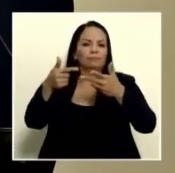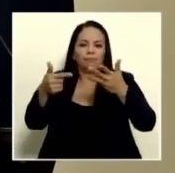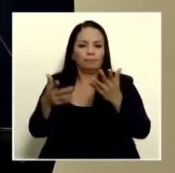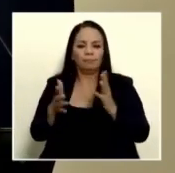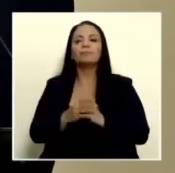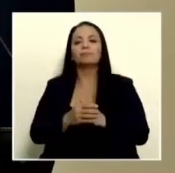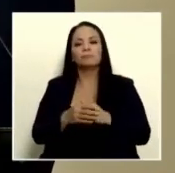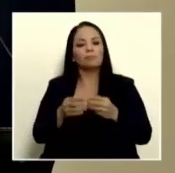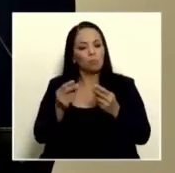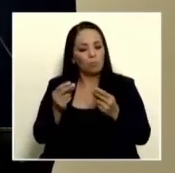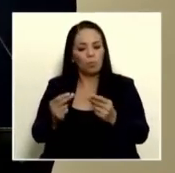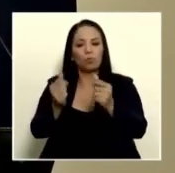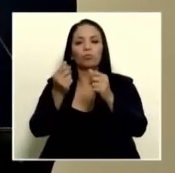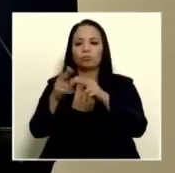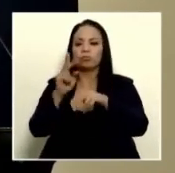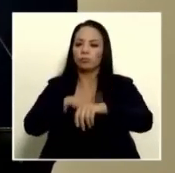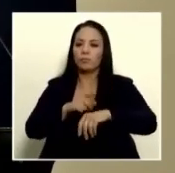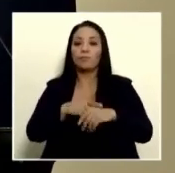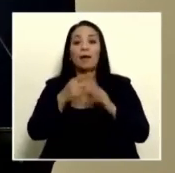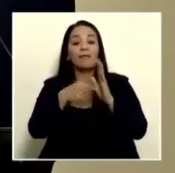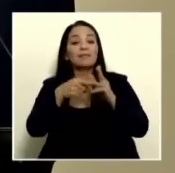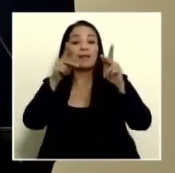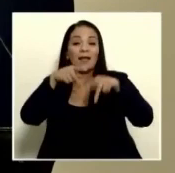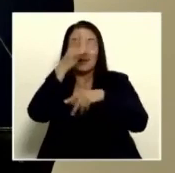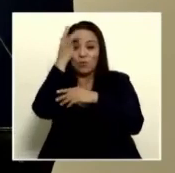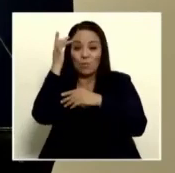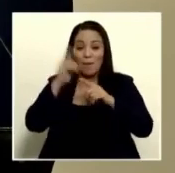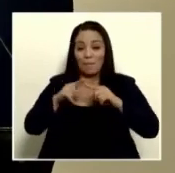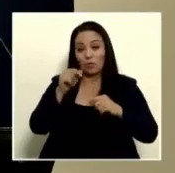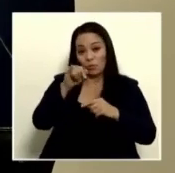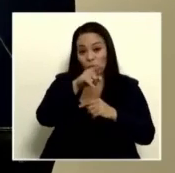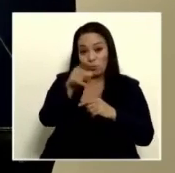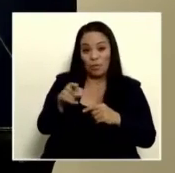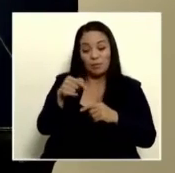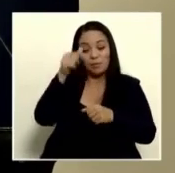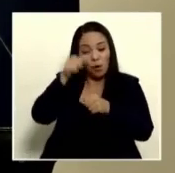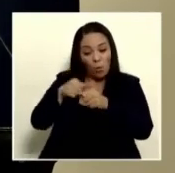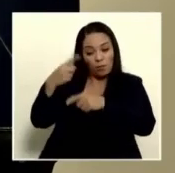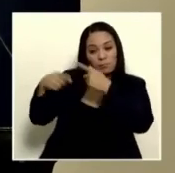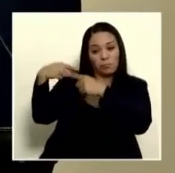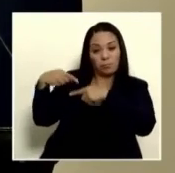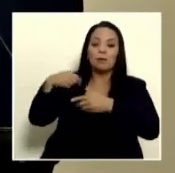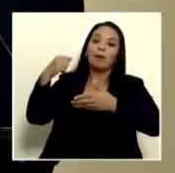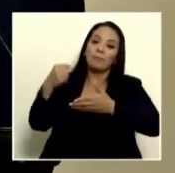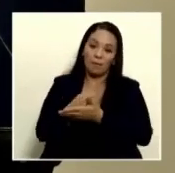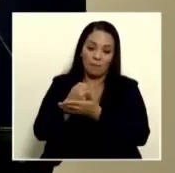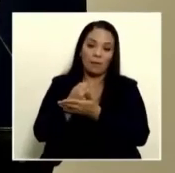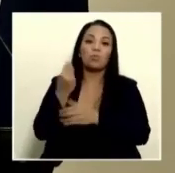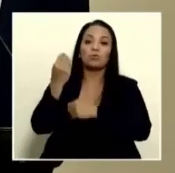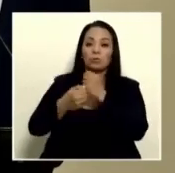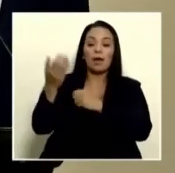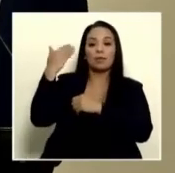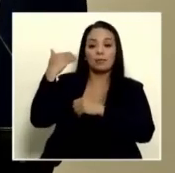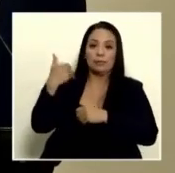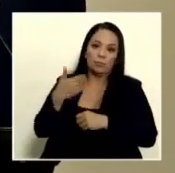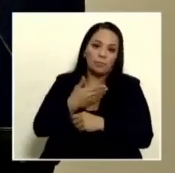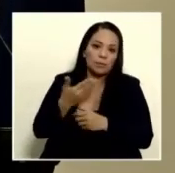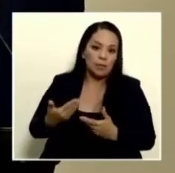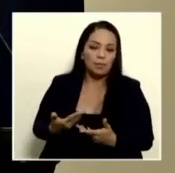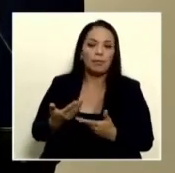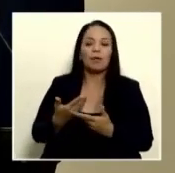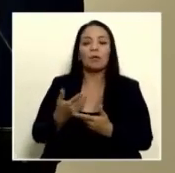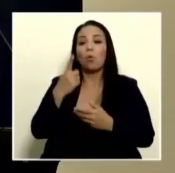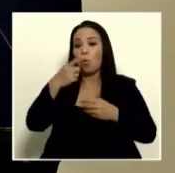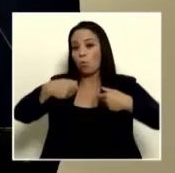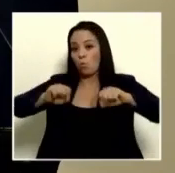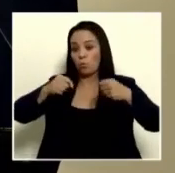hacerlo a la mayor brea posible es que a veces la gente se le olvida pero si ustedes se van para atrás inclusive lamentablemente hace muchos años señor presidente hubo